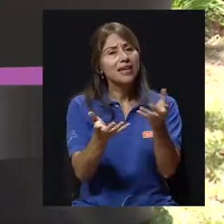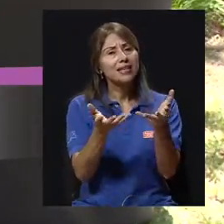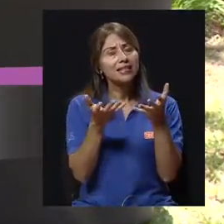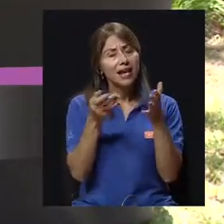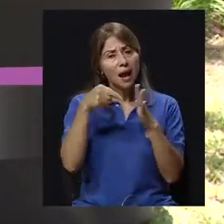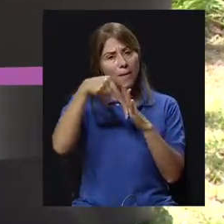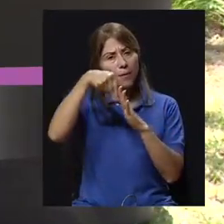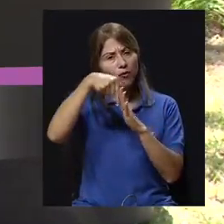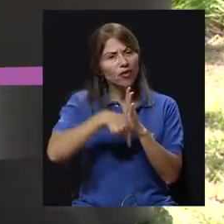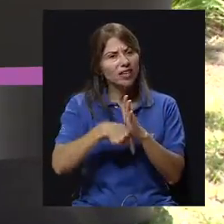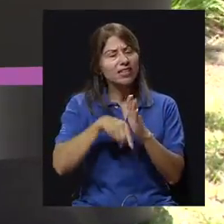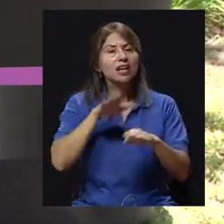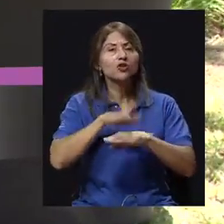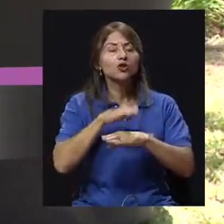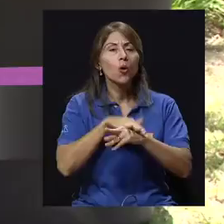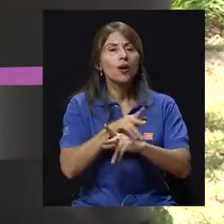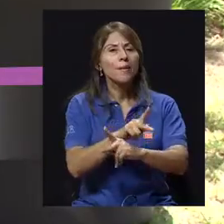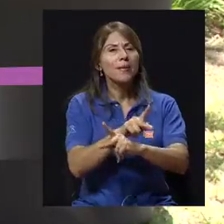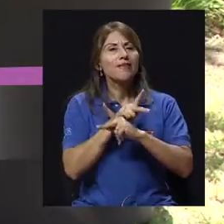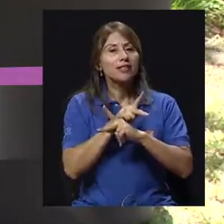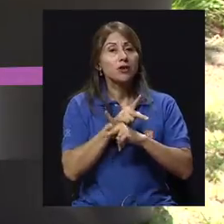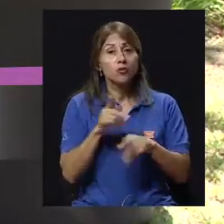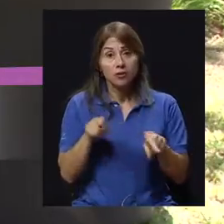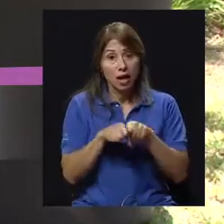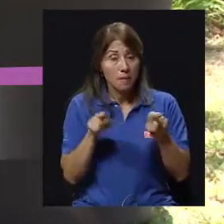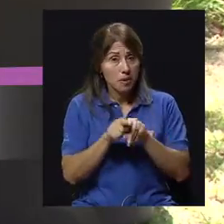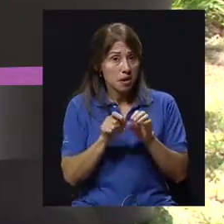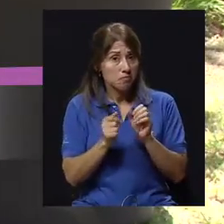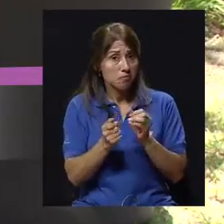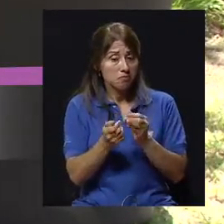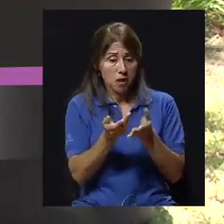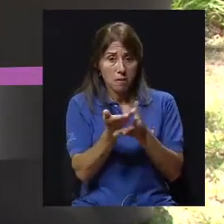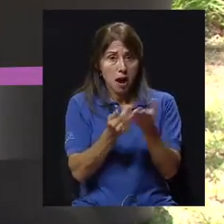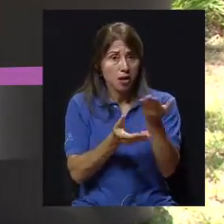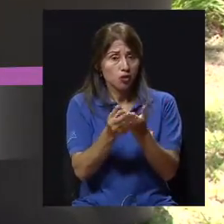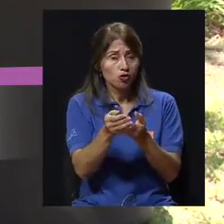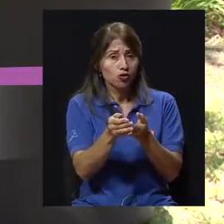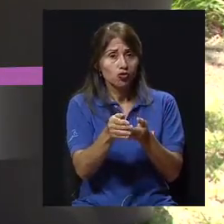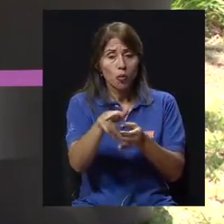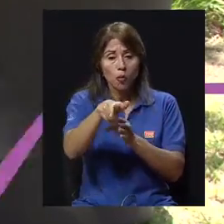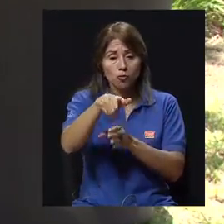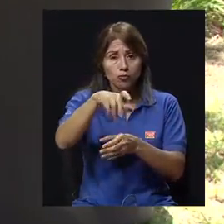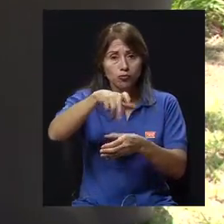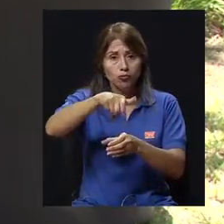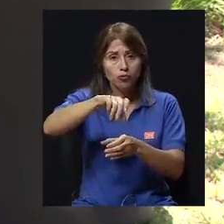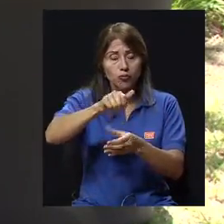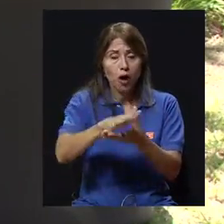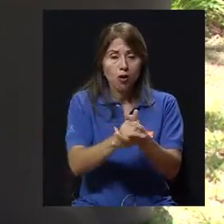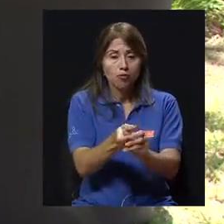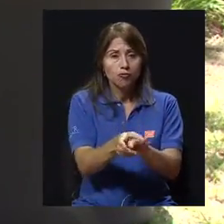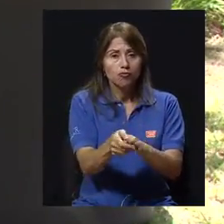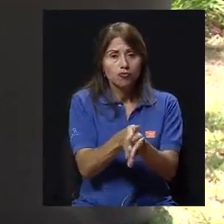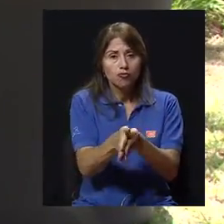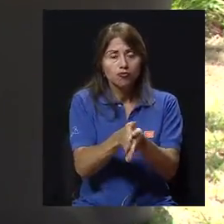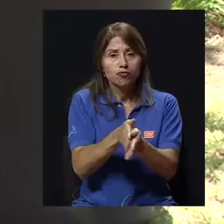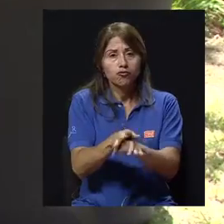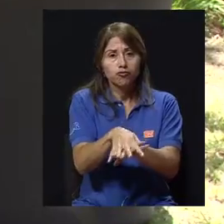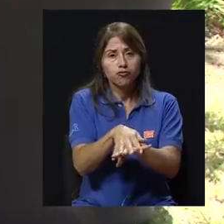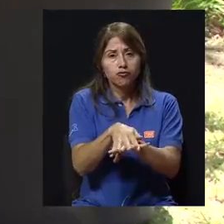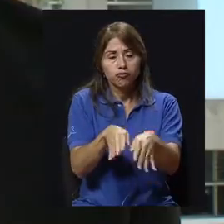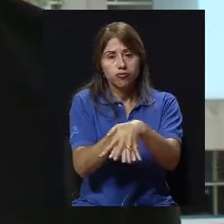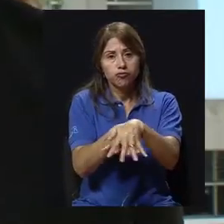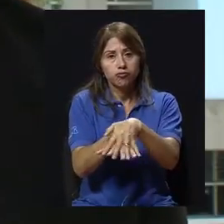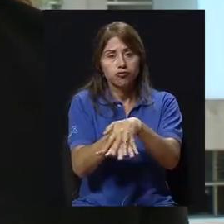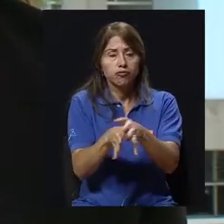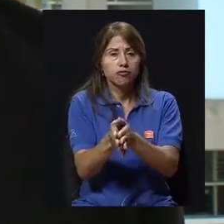cuanto a esto de la prevención, porque podría ser el lavado de manos también, que, ¿verdad?, no lo vemos esto de la limpieza del agua, purificar el